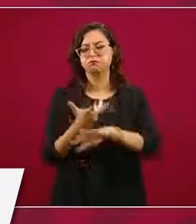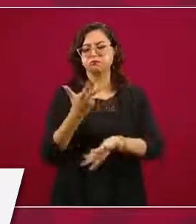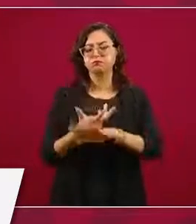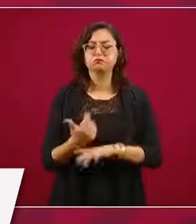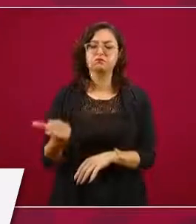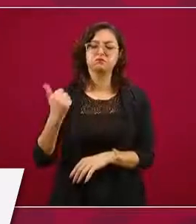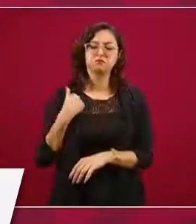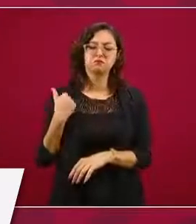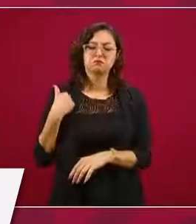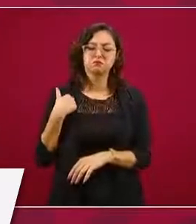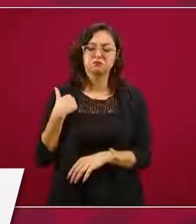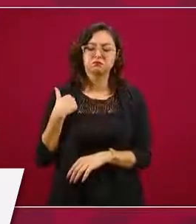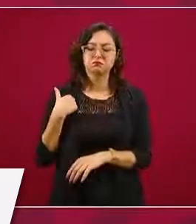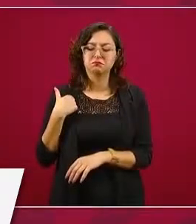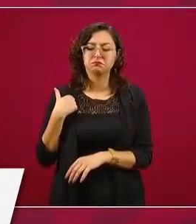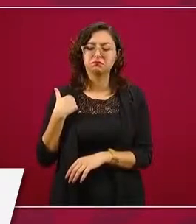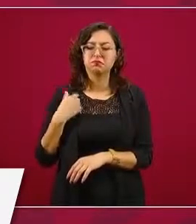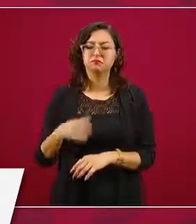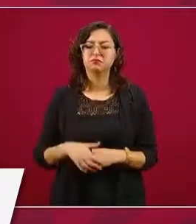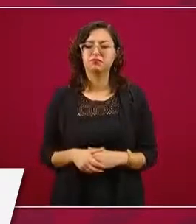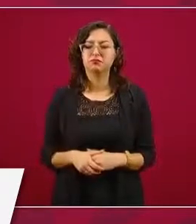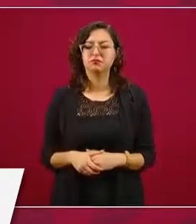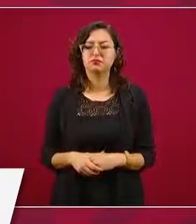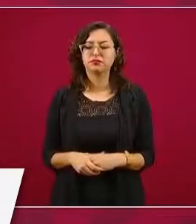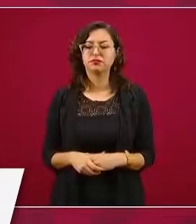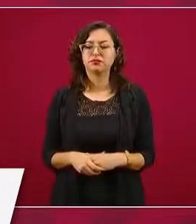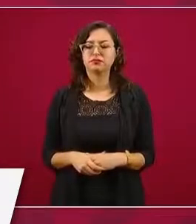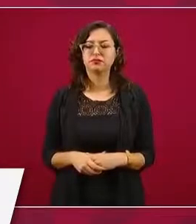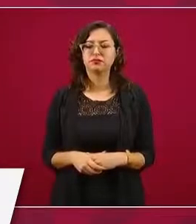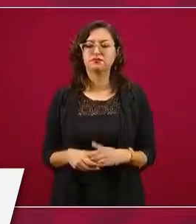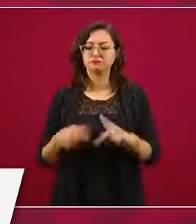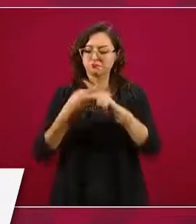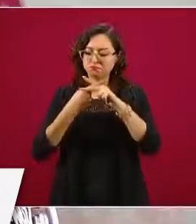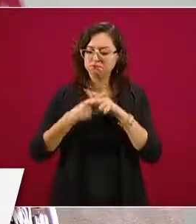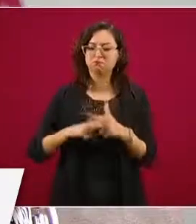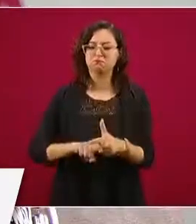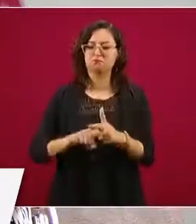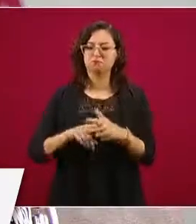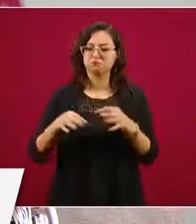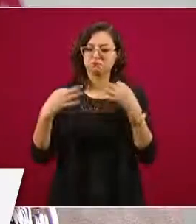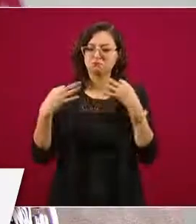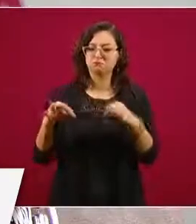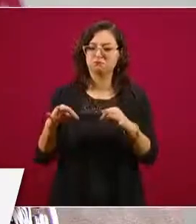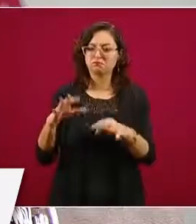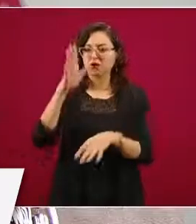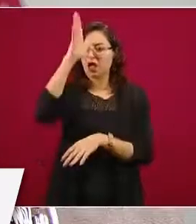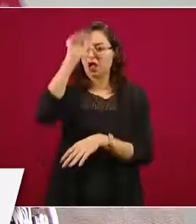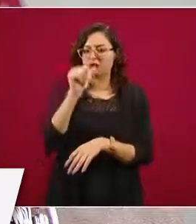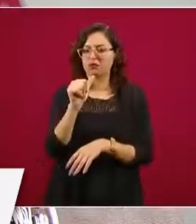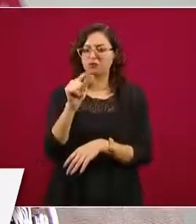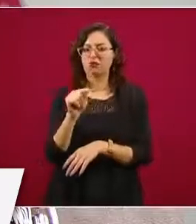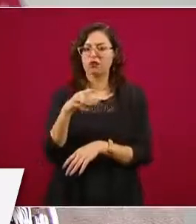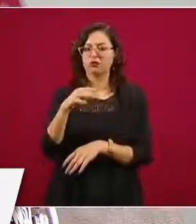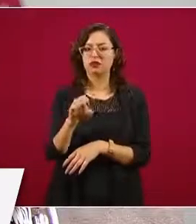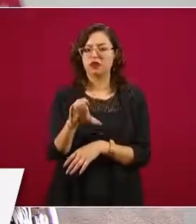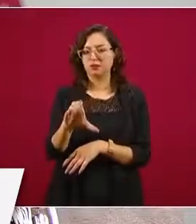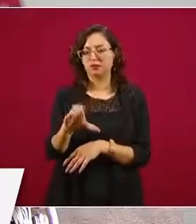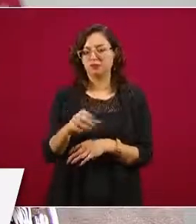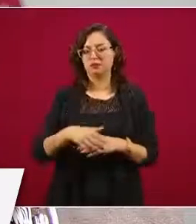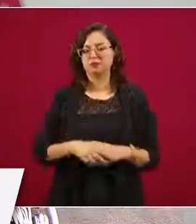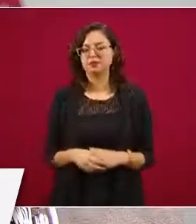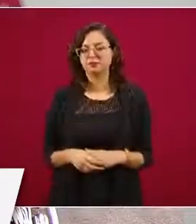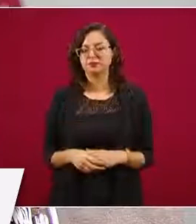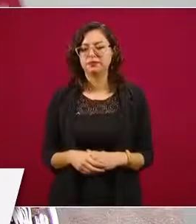y con Canadá, la entrada en vigor del Tratado, Canadá,